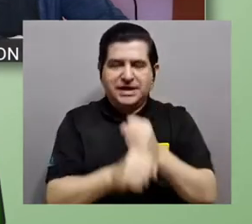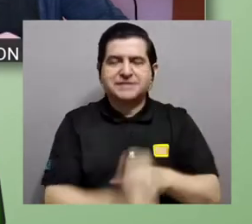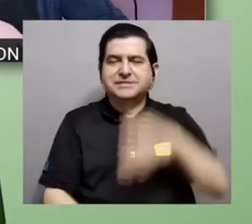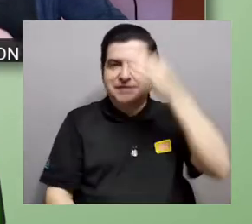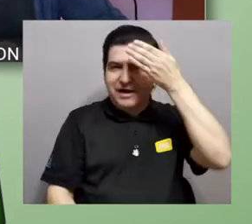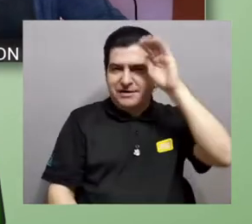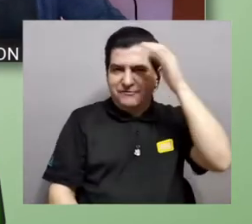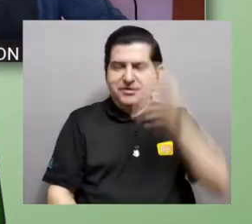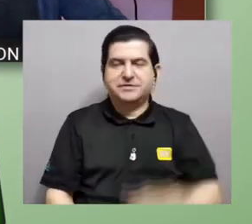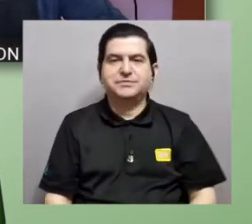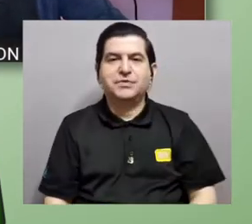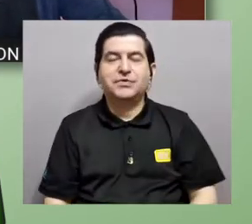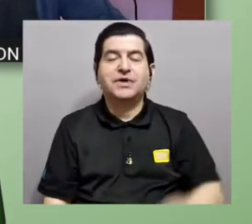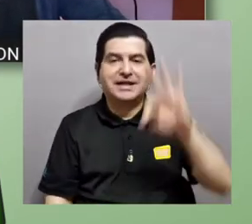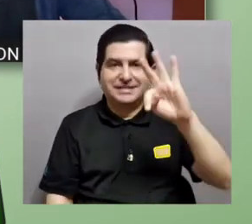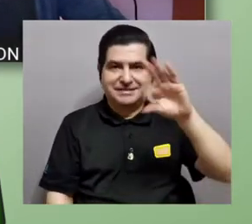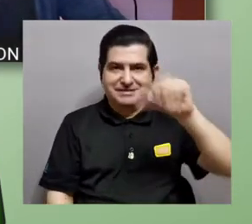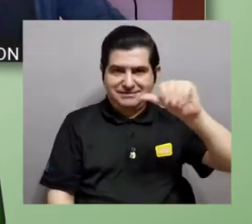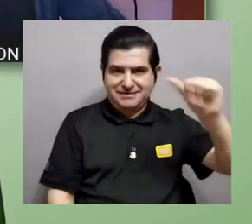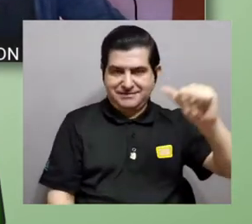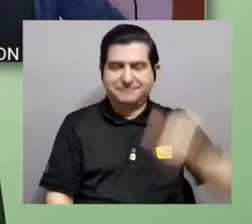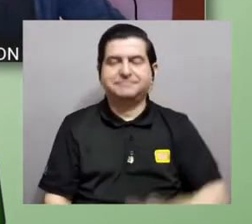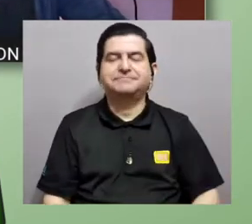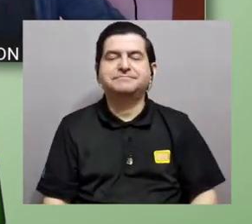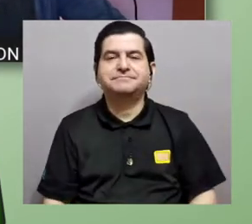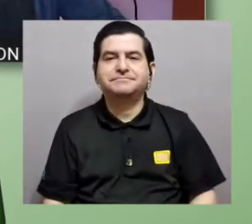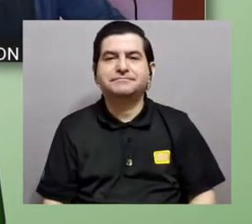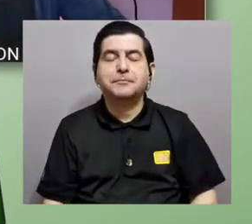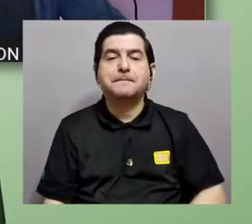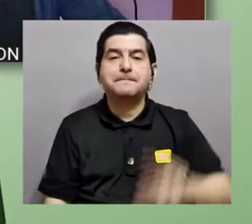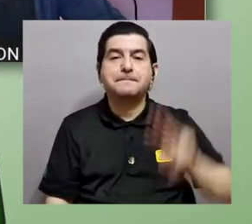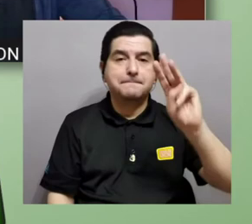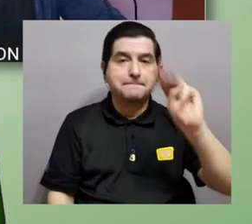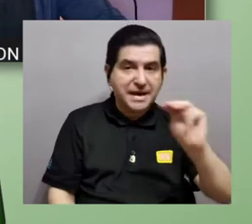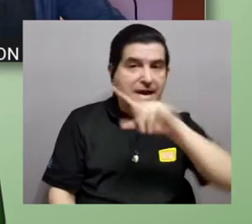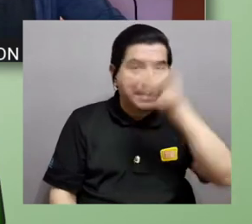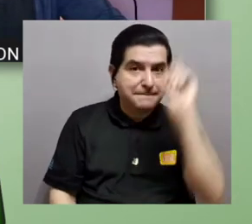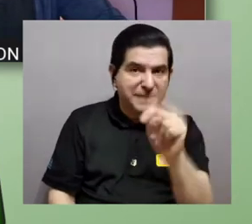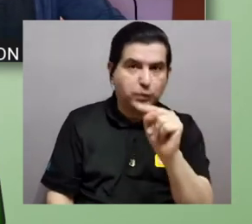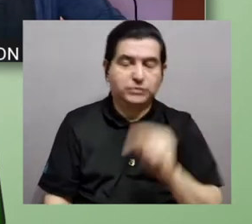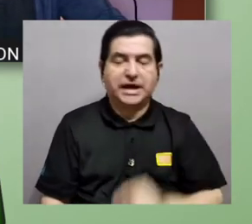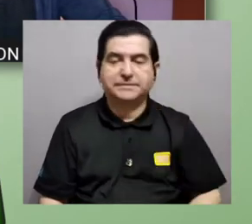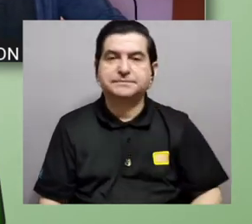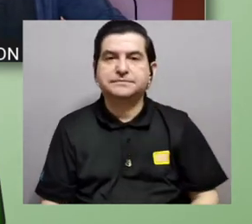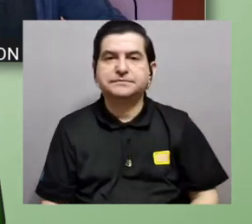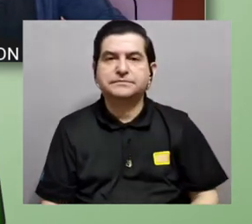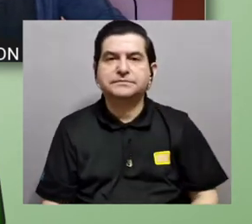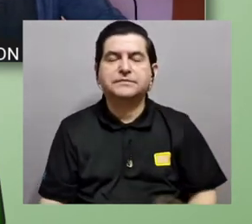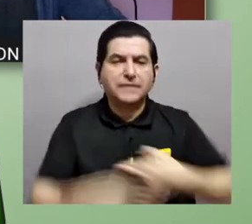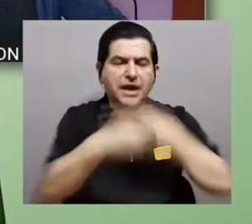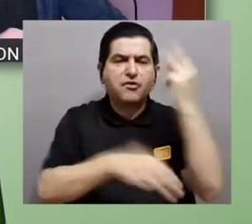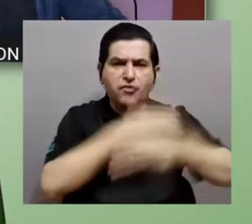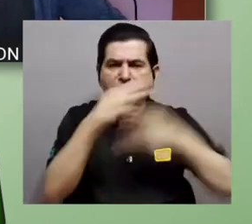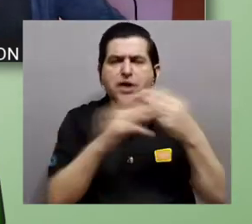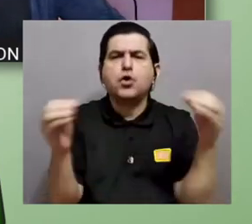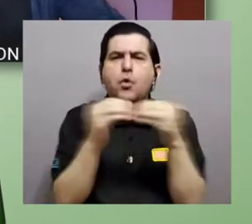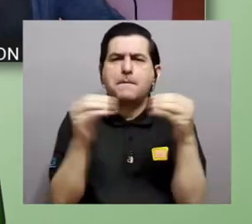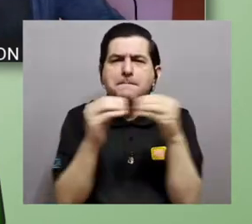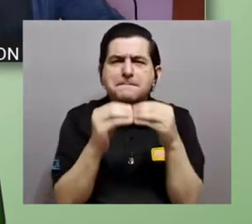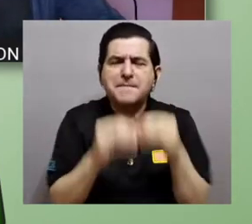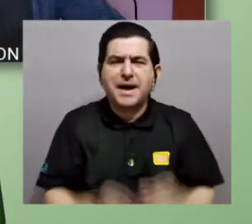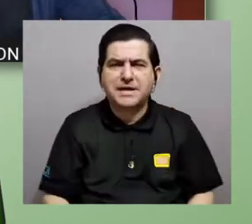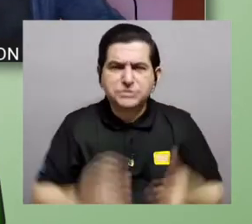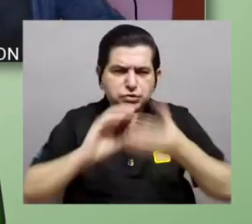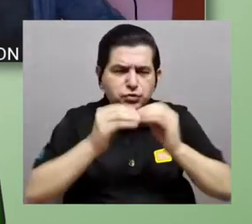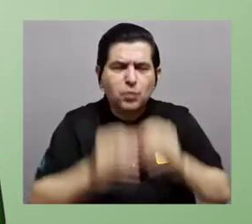pregunta que nos hacían en el Facebook, que es para Doña Teresita, que nos hace Miguel, nos pregunta, Doña Teresita, ¿qué región